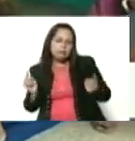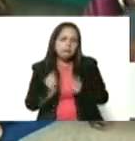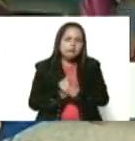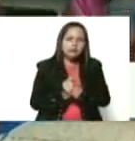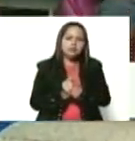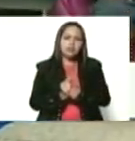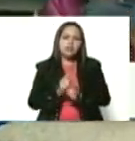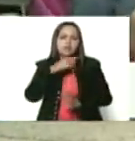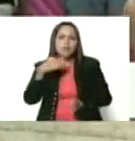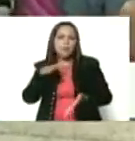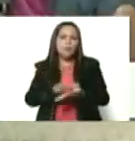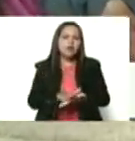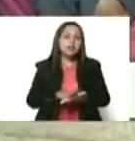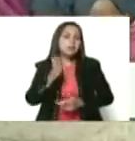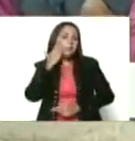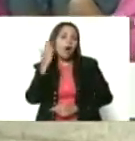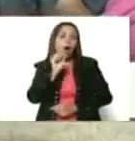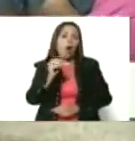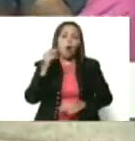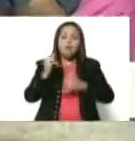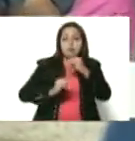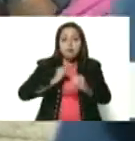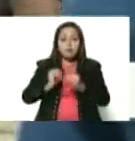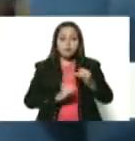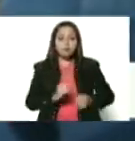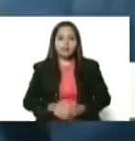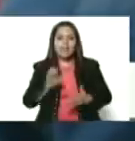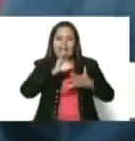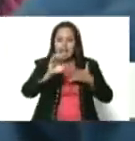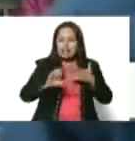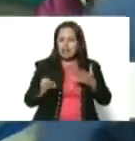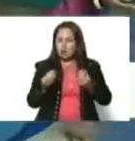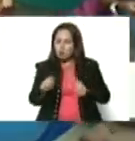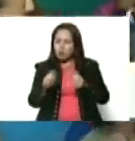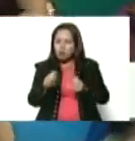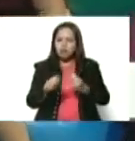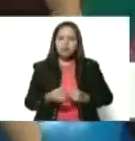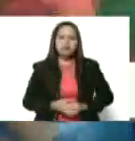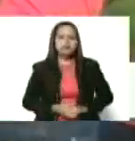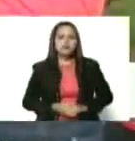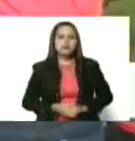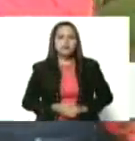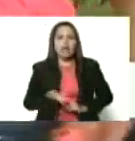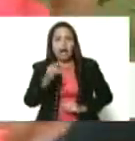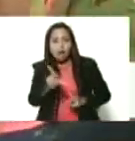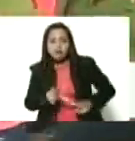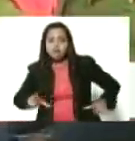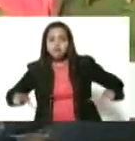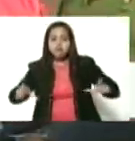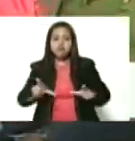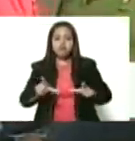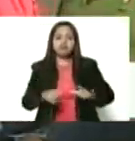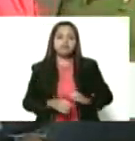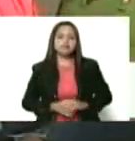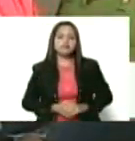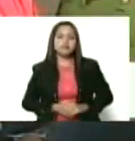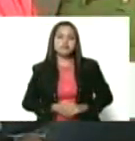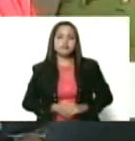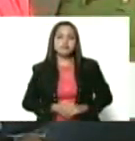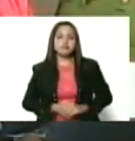materno-infantil. Es una estrategia donde además tenemos espacio y cabida todos y todas